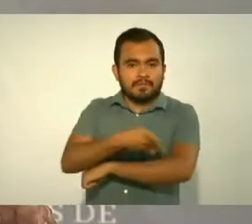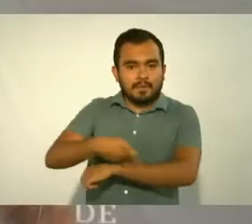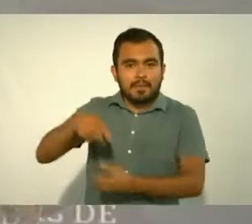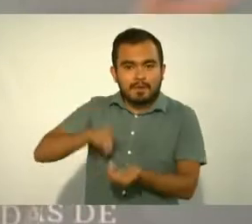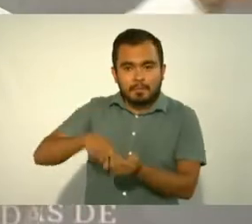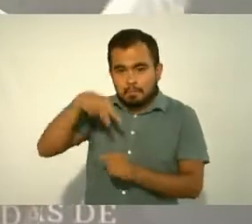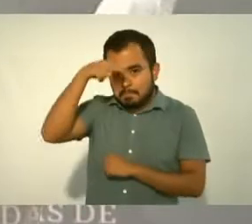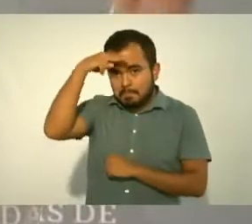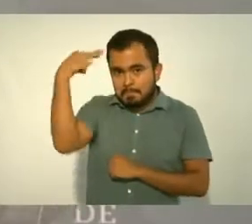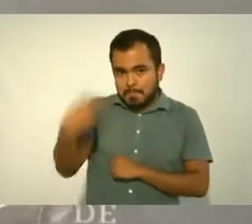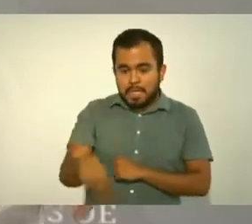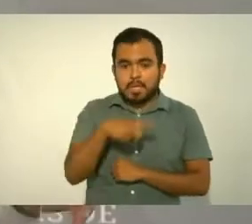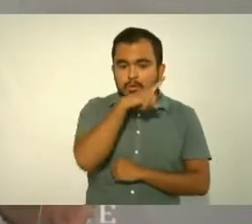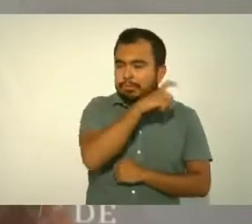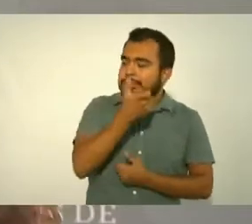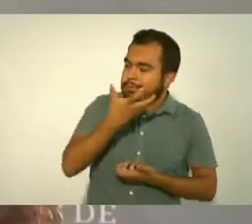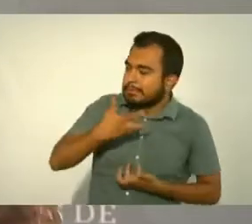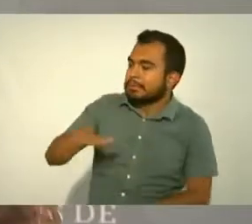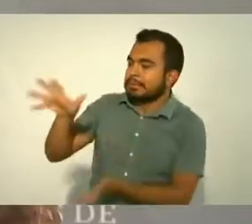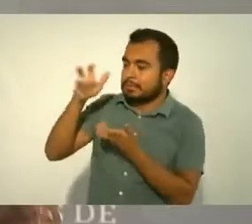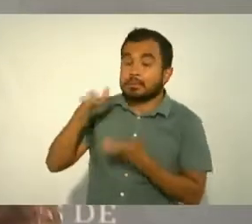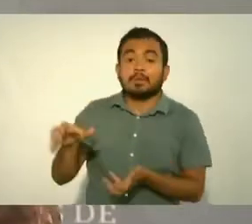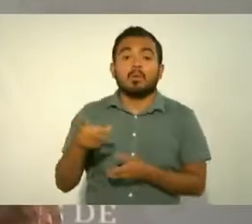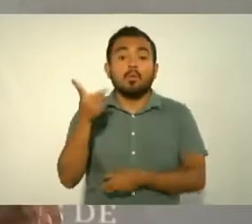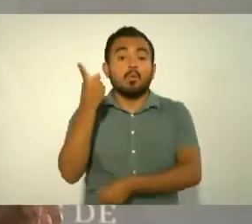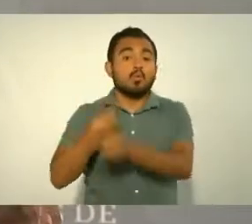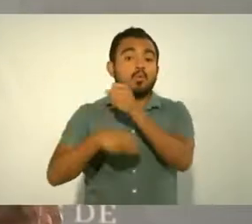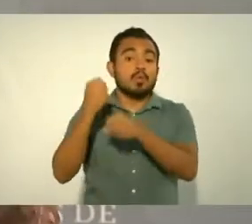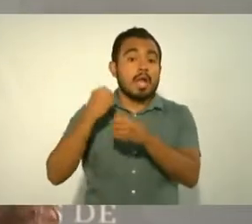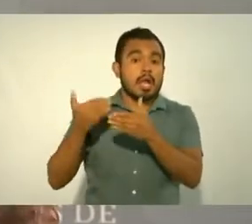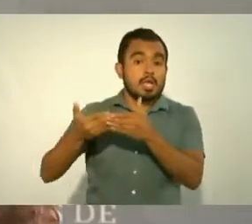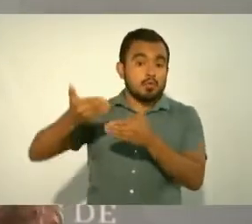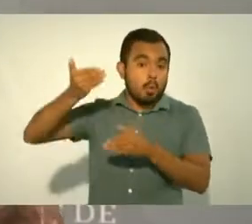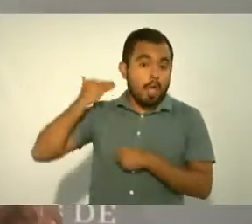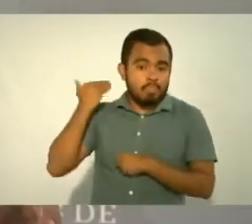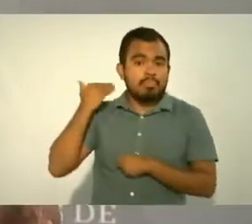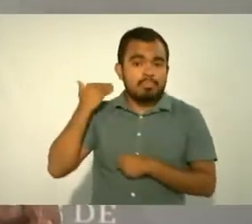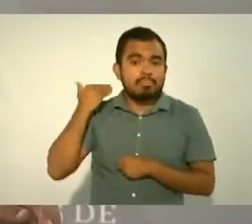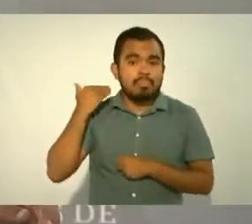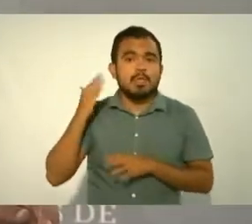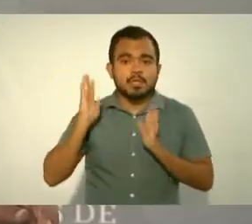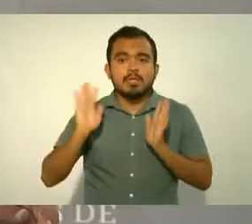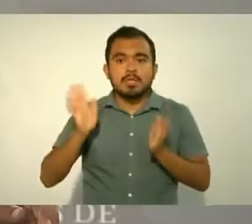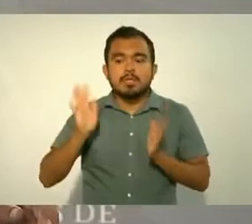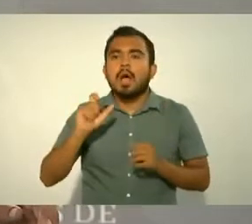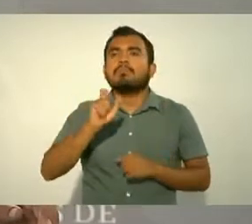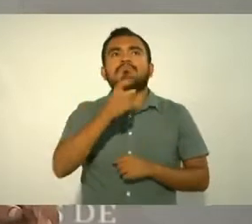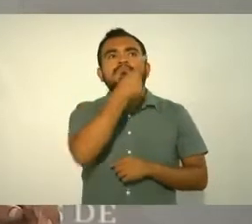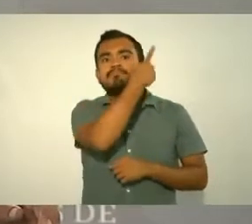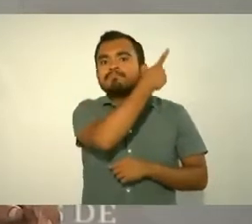El año pasado ya alcanzaron las remesas